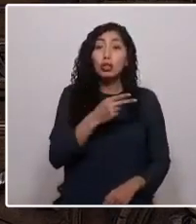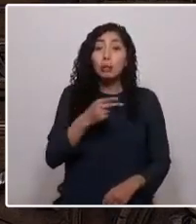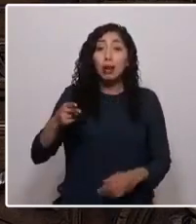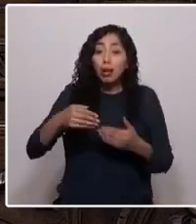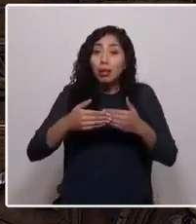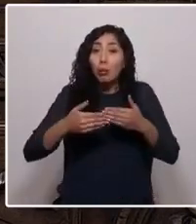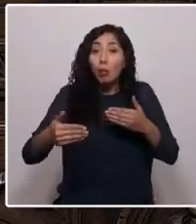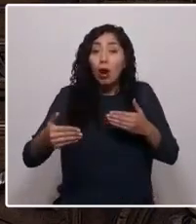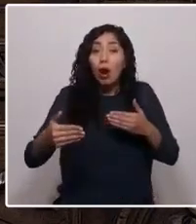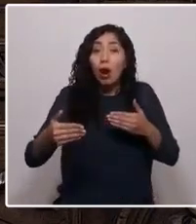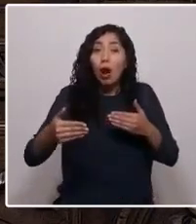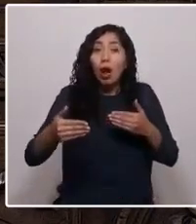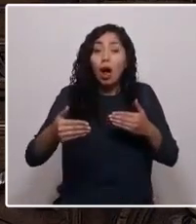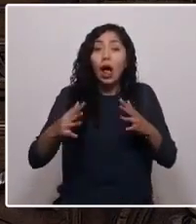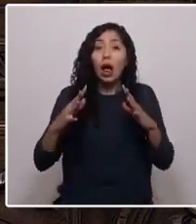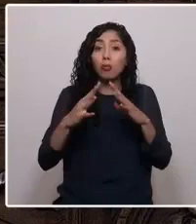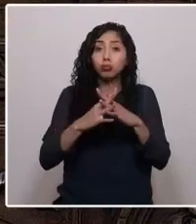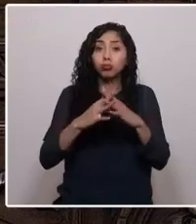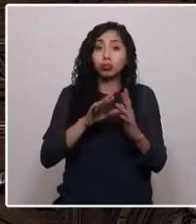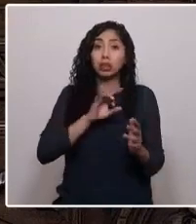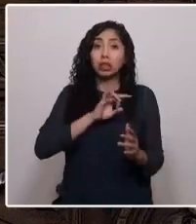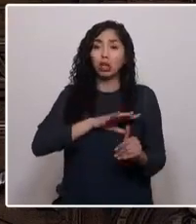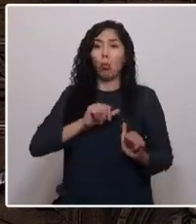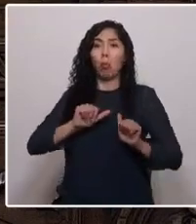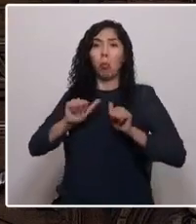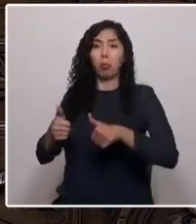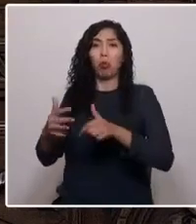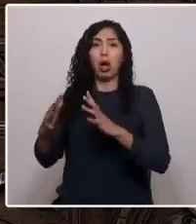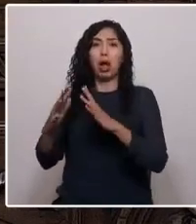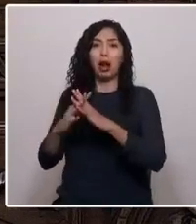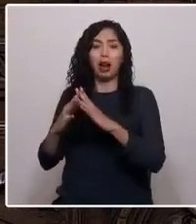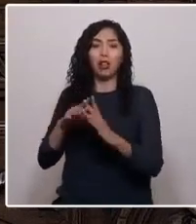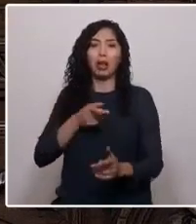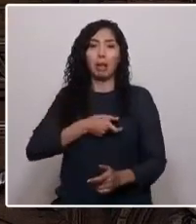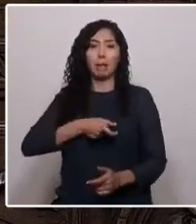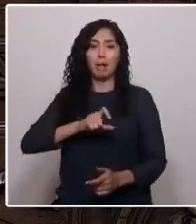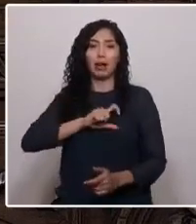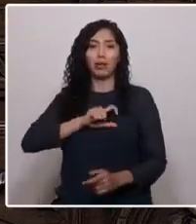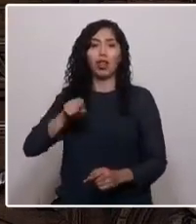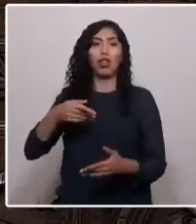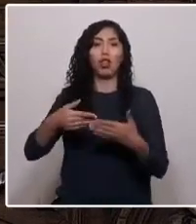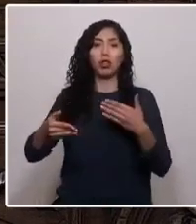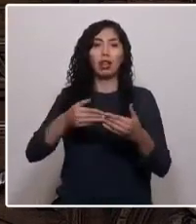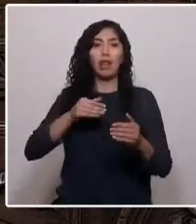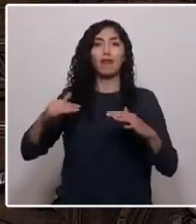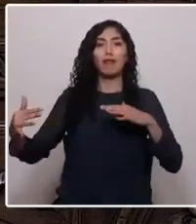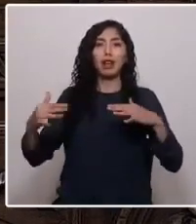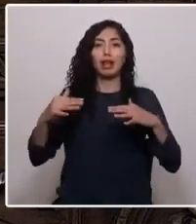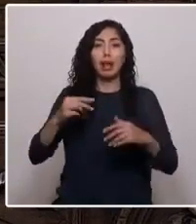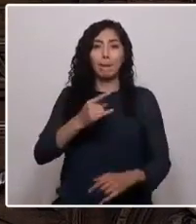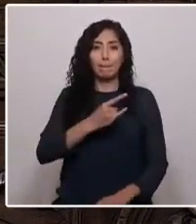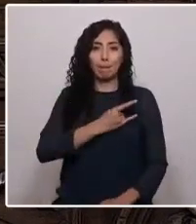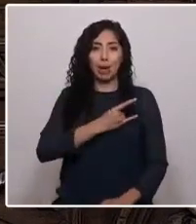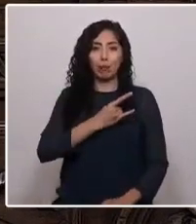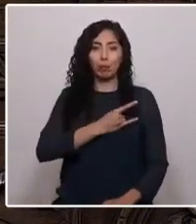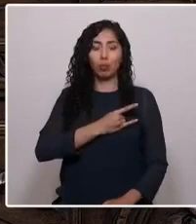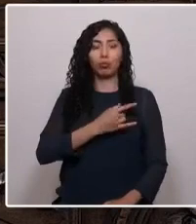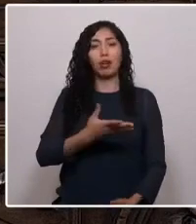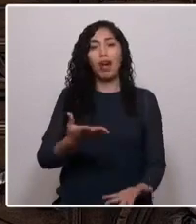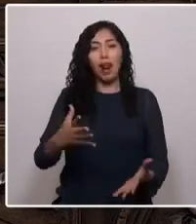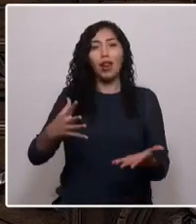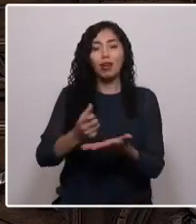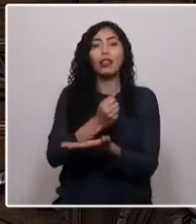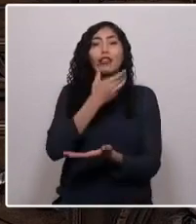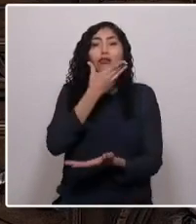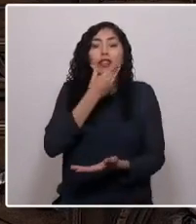ejército chileno derrotaba al ejército español en la batalla de Maipú, consolidando la independencia de nuestra linda y querida República de Chile.